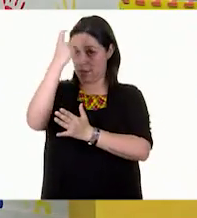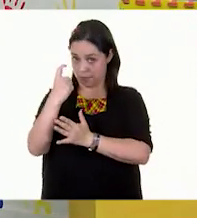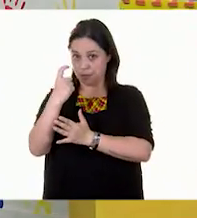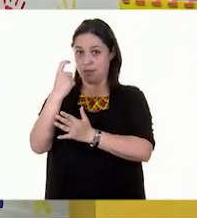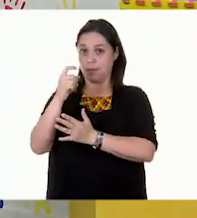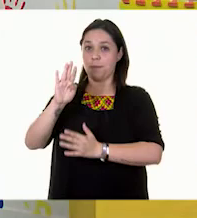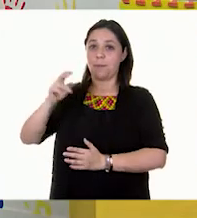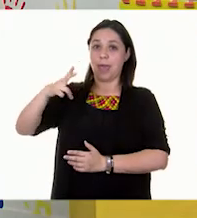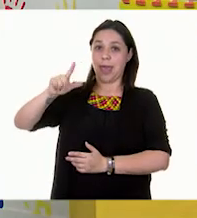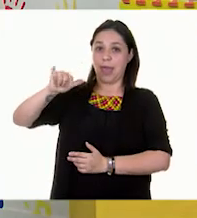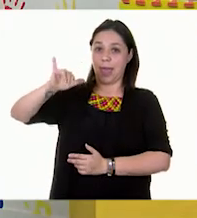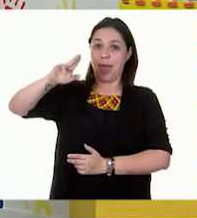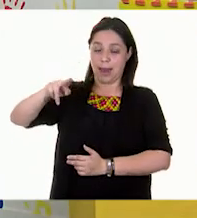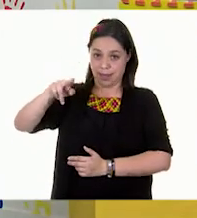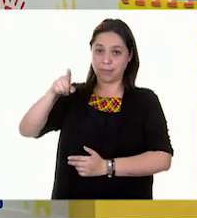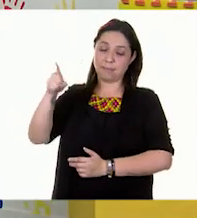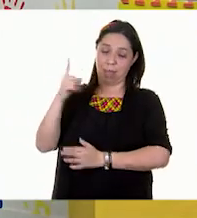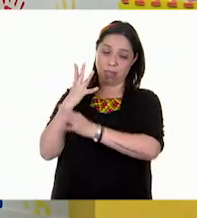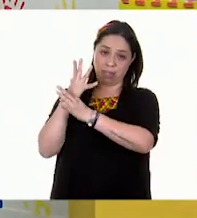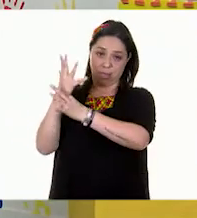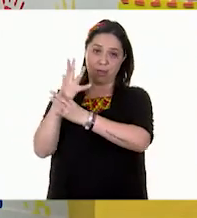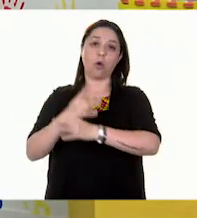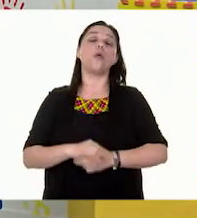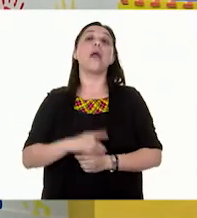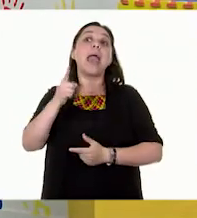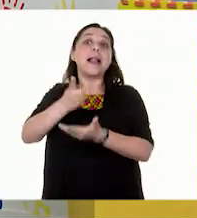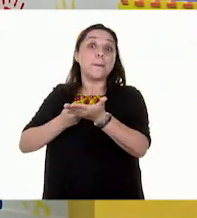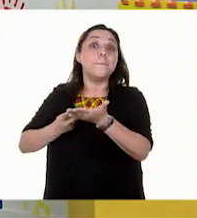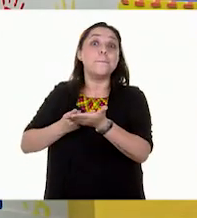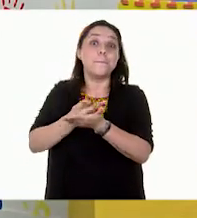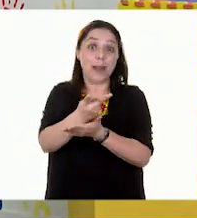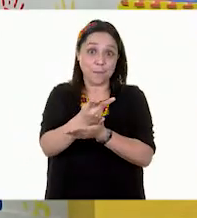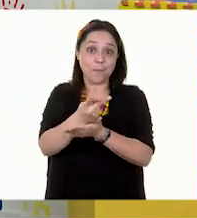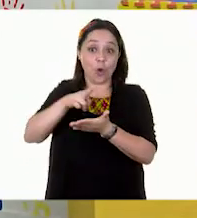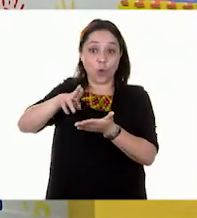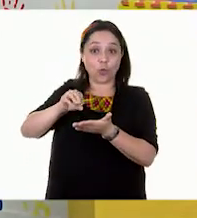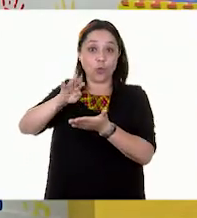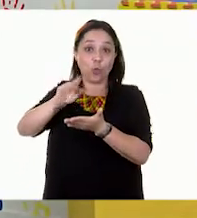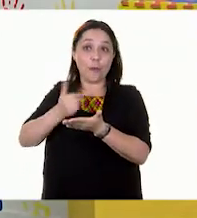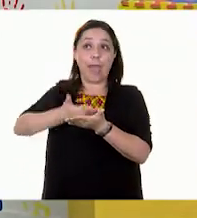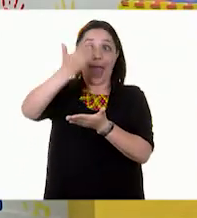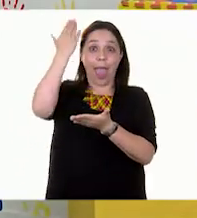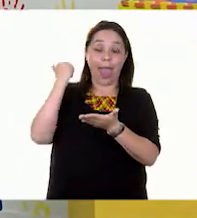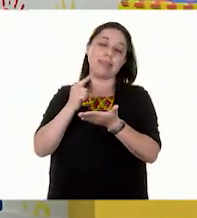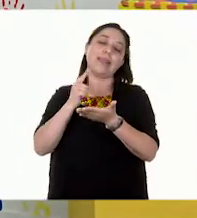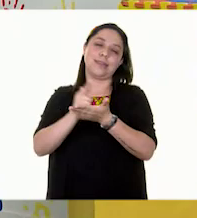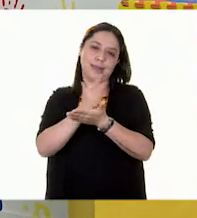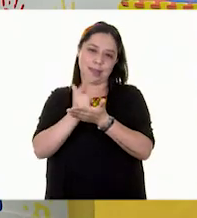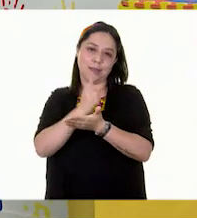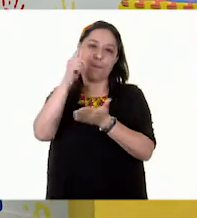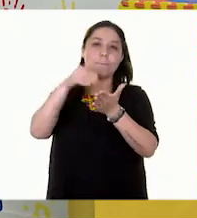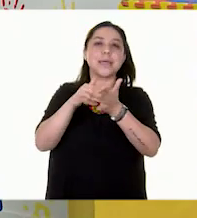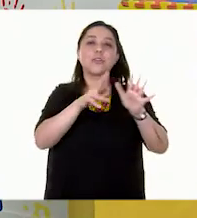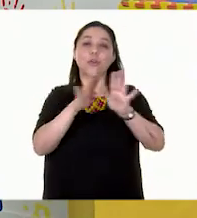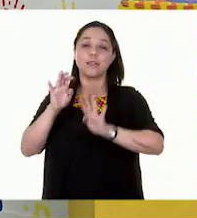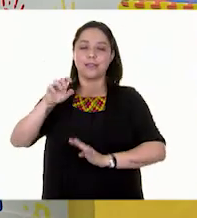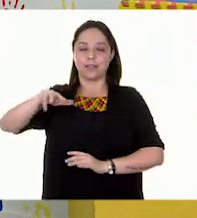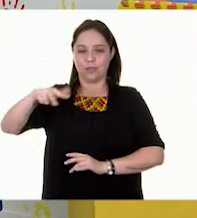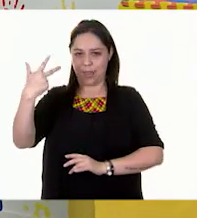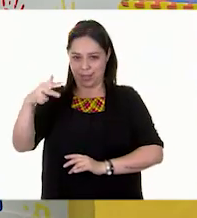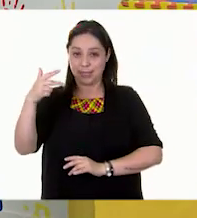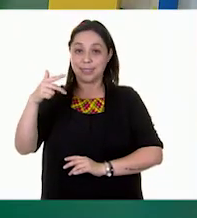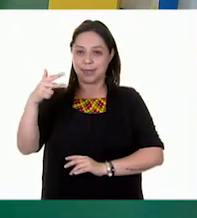Rabindranath Tagore, Premio Nobel de Literatura en 1913, Erick. Y dice así,